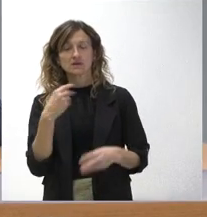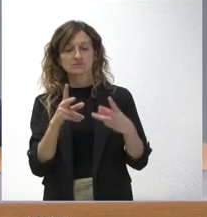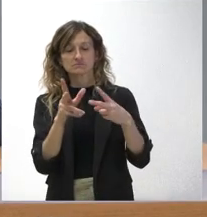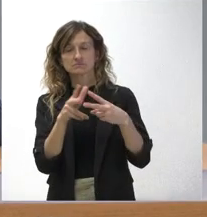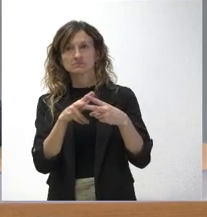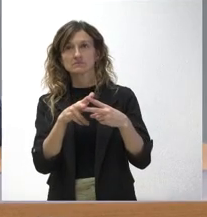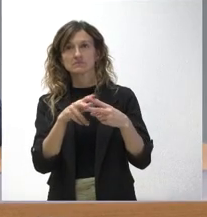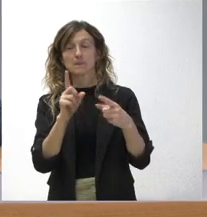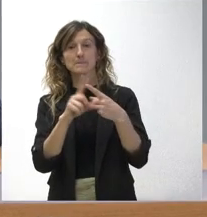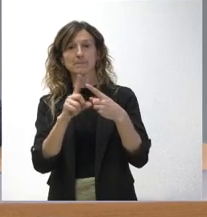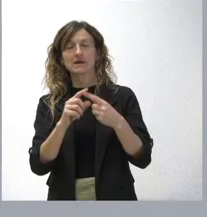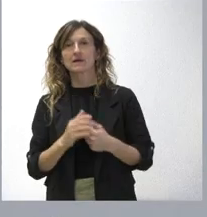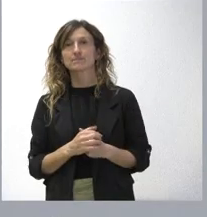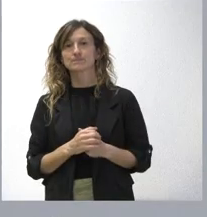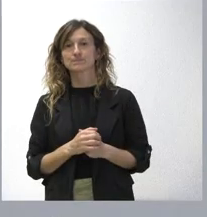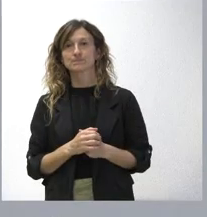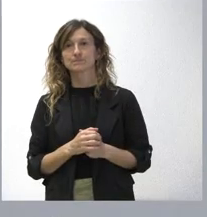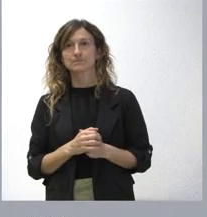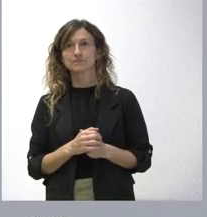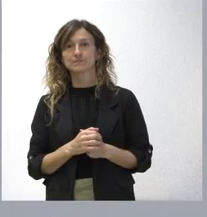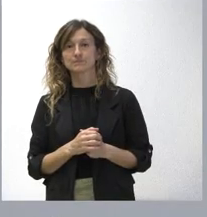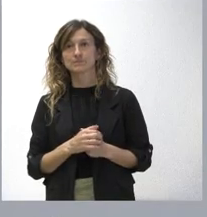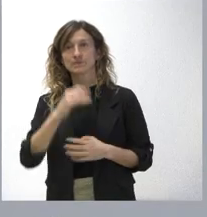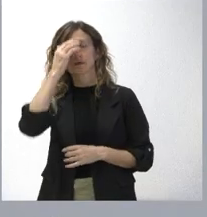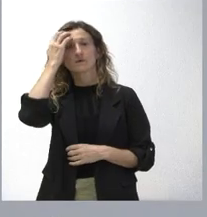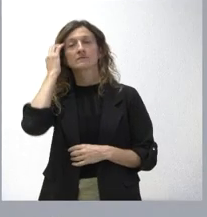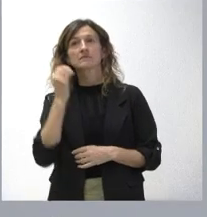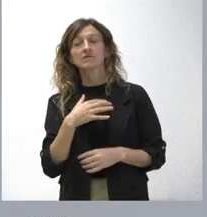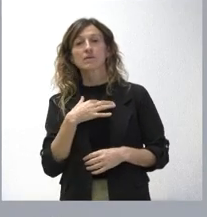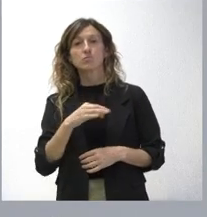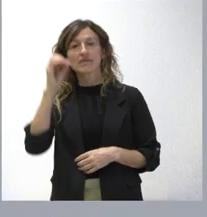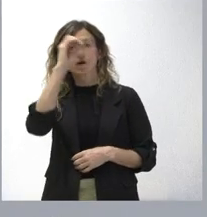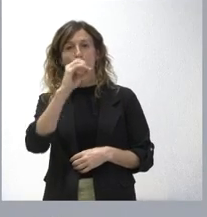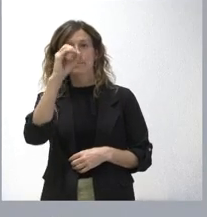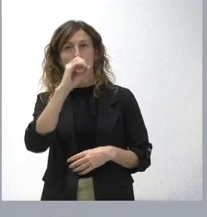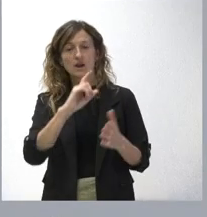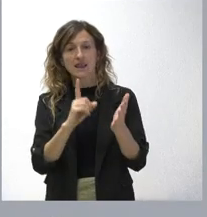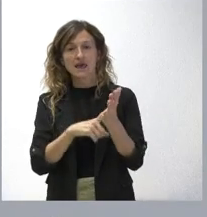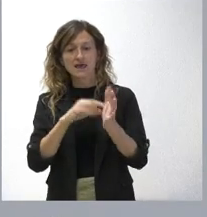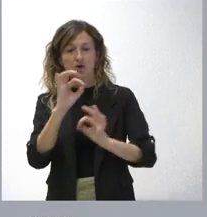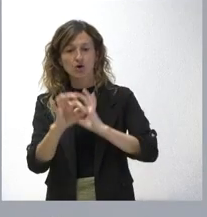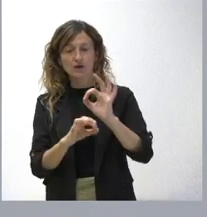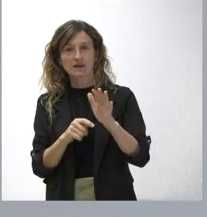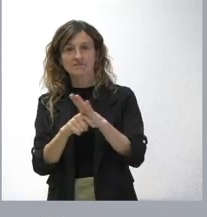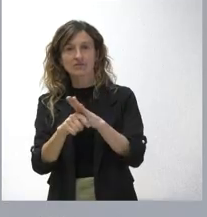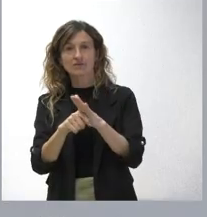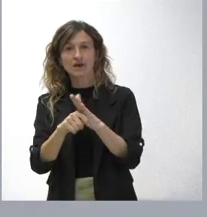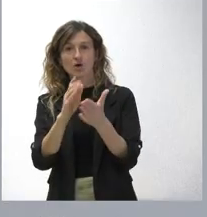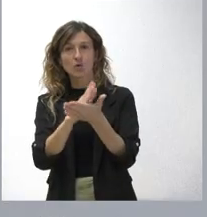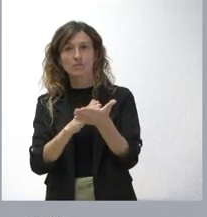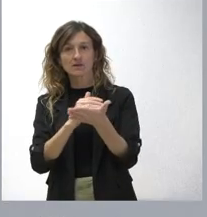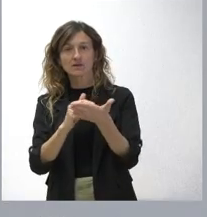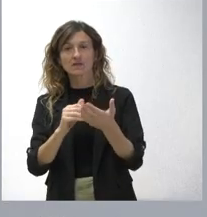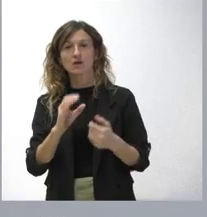plantea, sobre la primera de ellas se refiere a una posición que mantenemos en aplicación de la Ley Orgánica de Financiación de las Comunidades Autónomas,